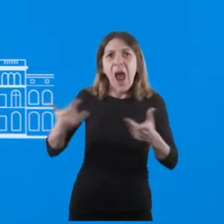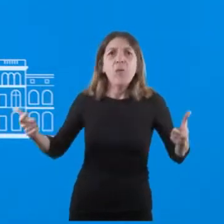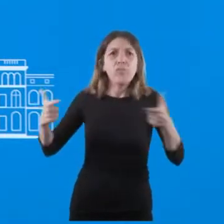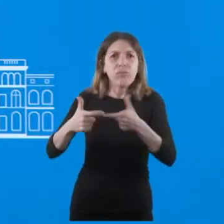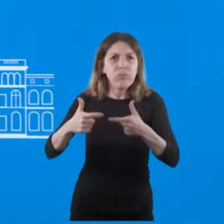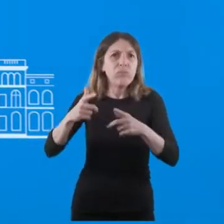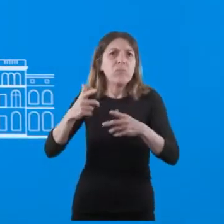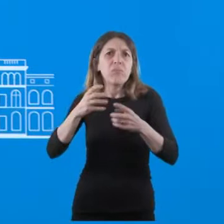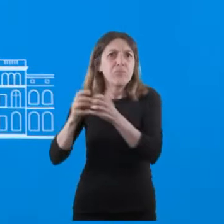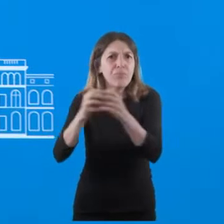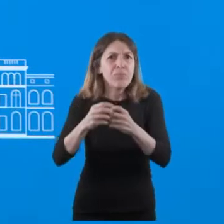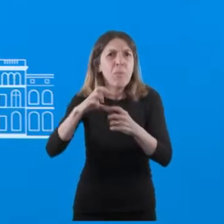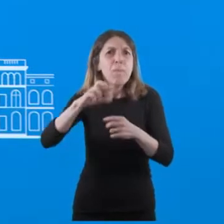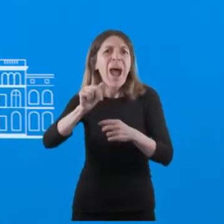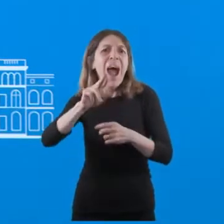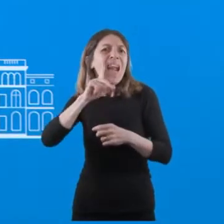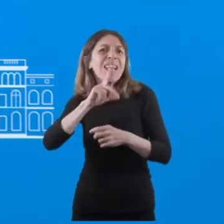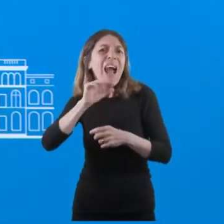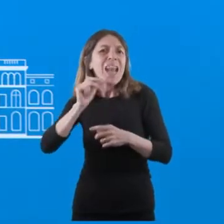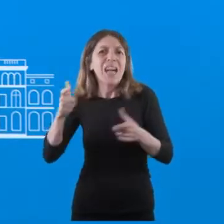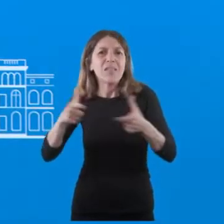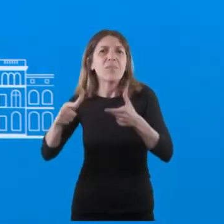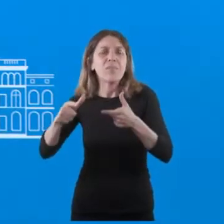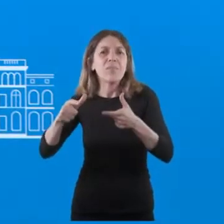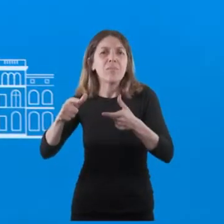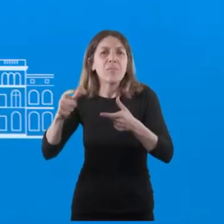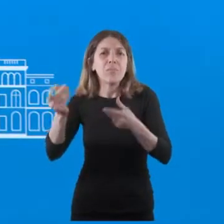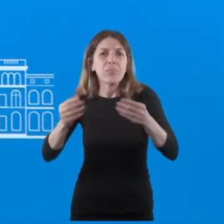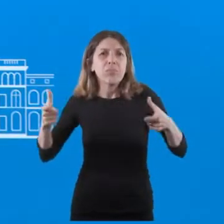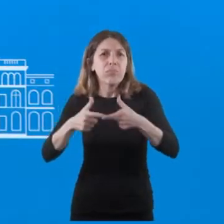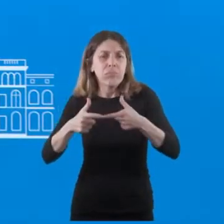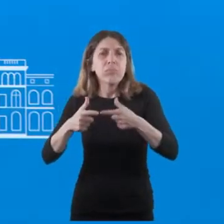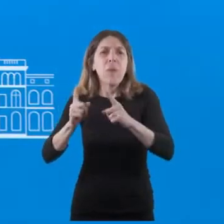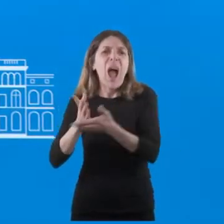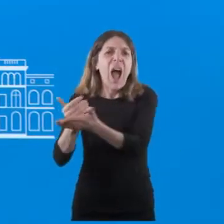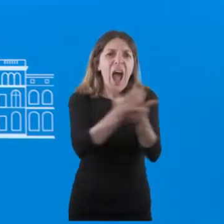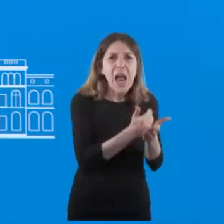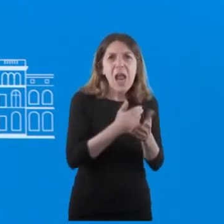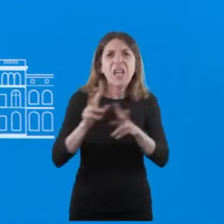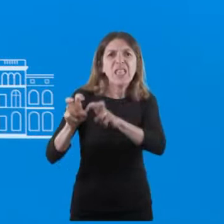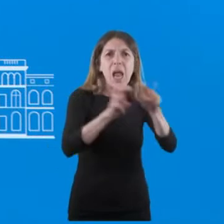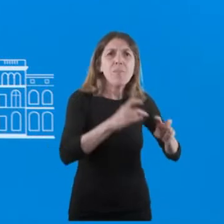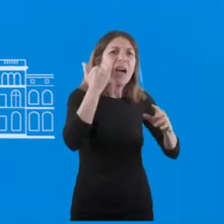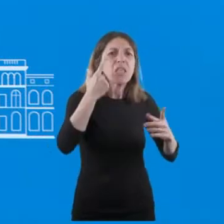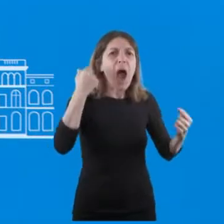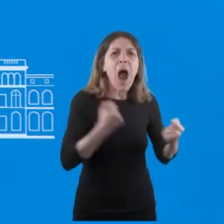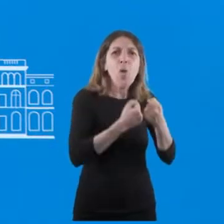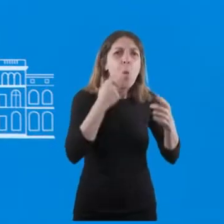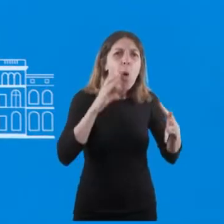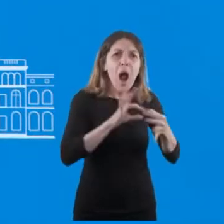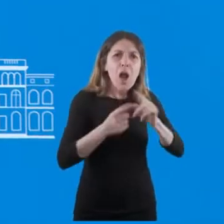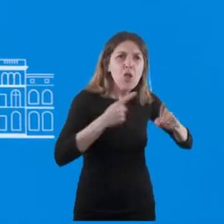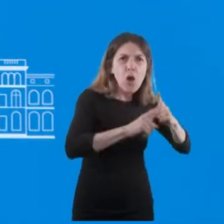y discusiones paritarias en algunas áreas, en muchas de ellas ya se alcanzaron acuerdos que permiten